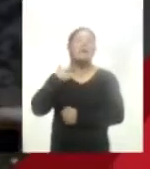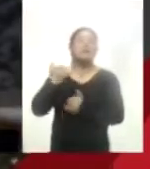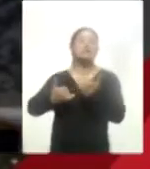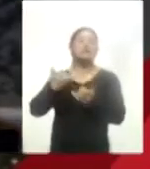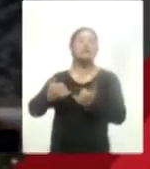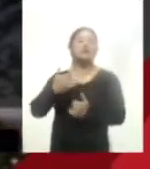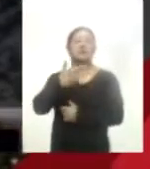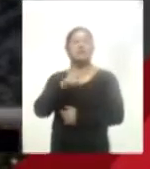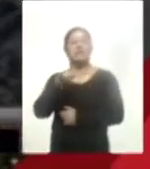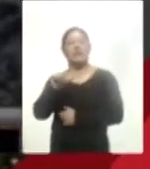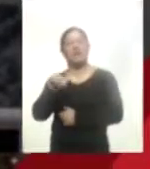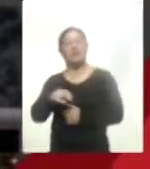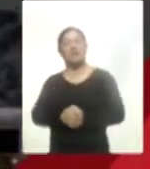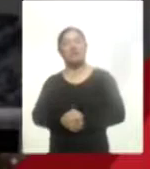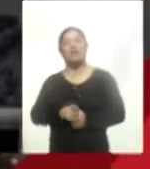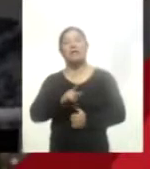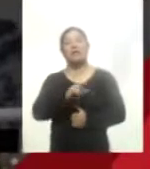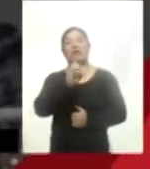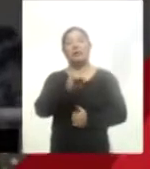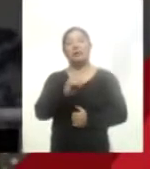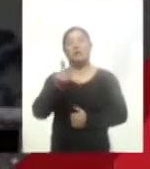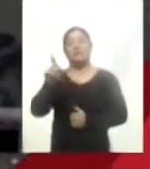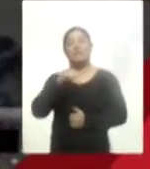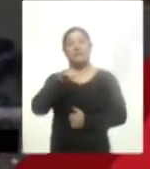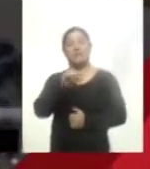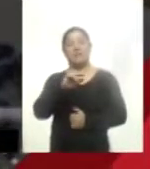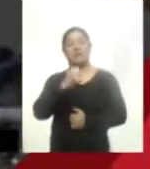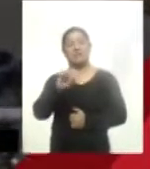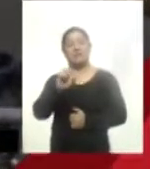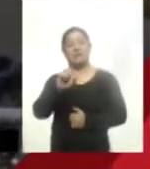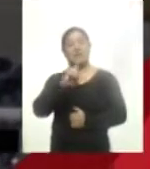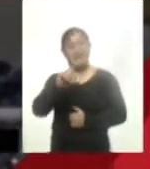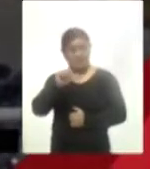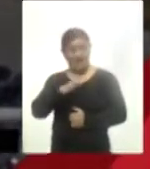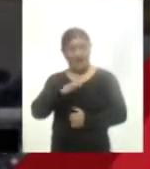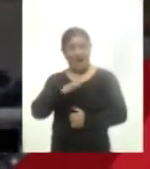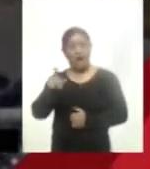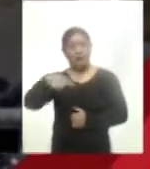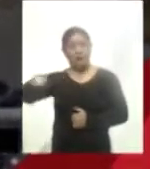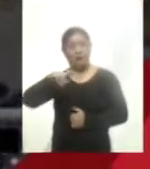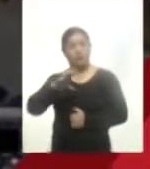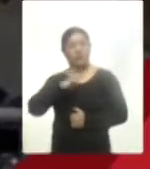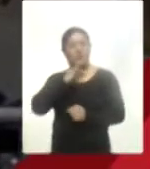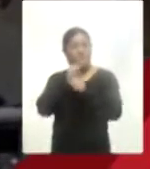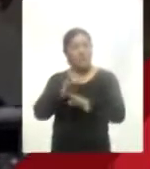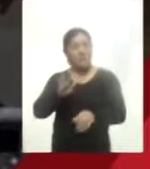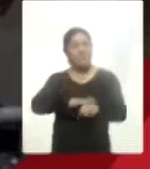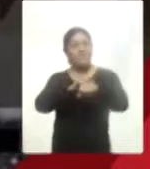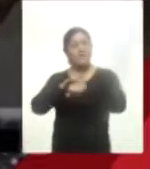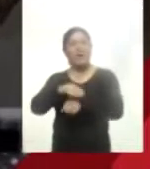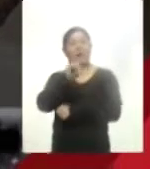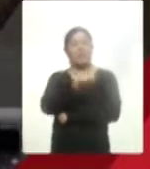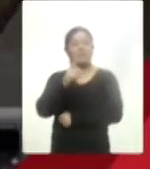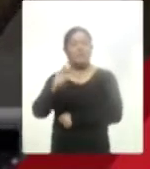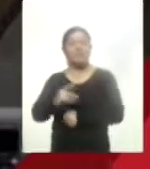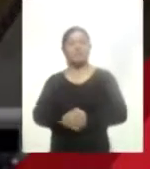El Olympique de Marsella ha visualizado al mexicano y ellos obtuvieron más información a través de André Pierre Guignac que lo conoce